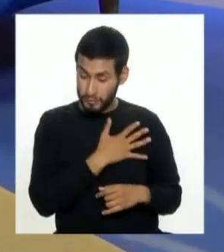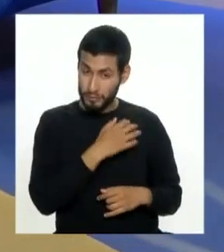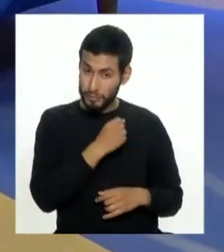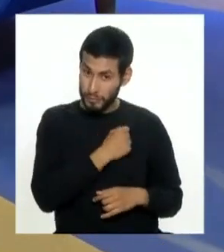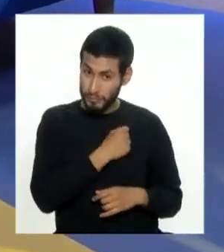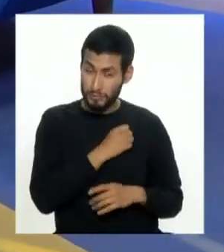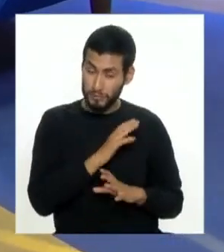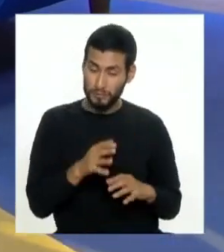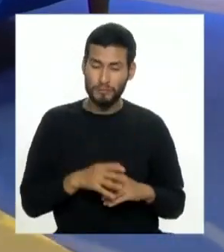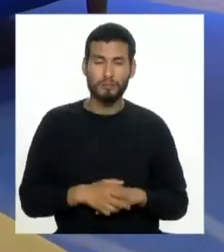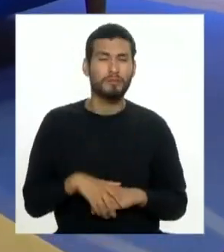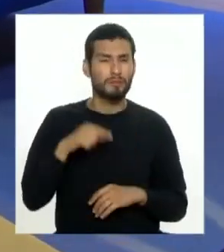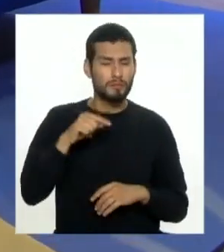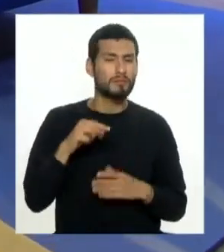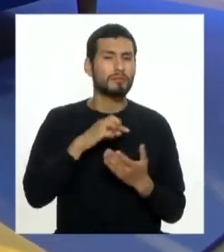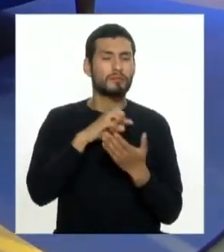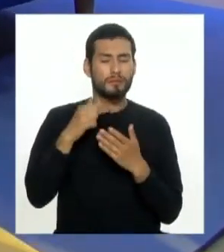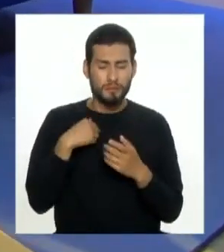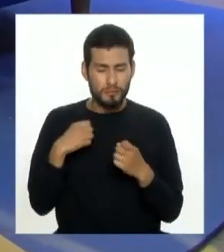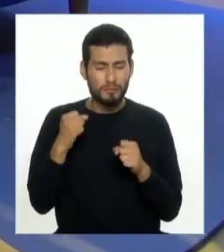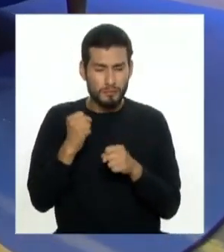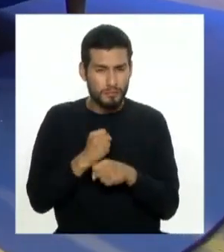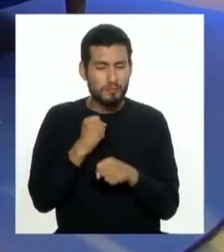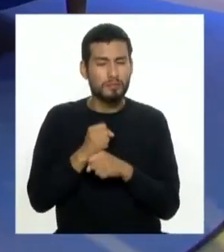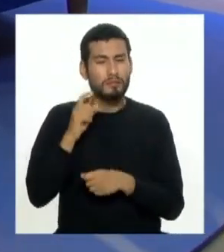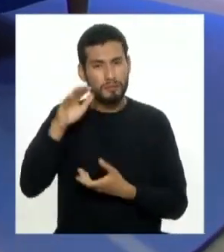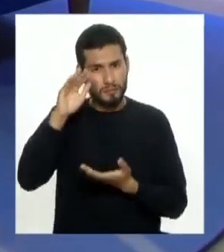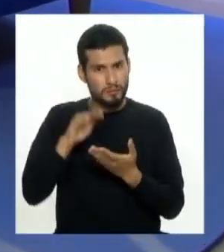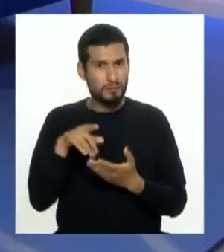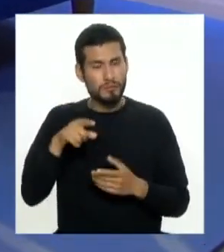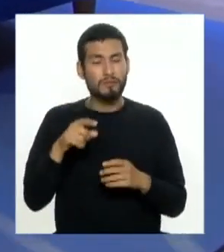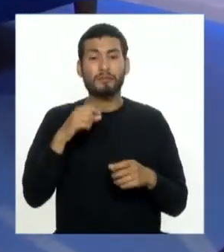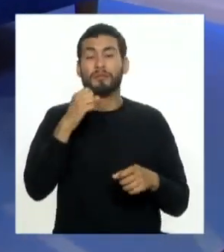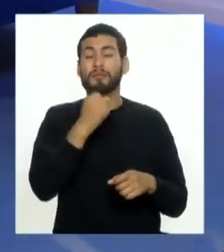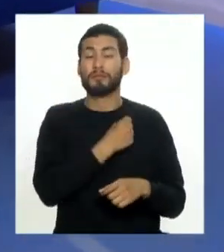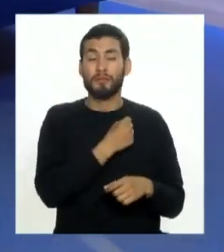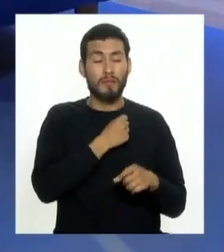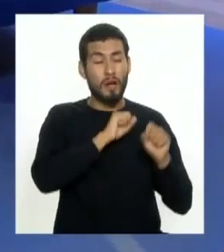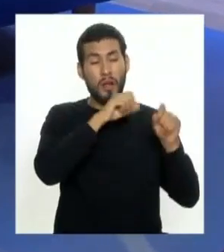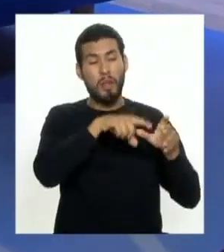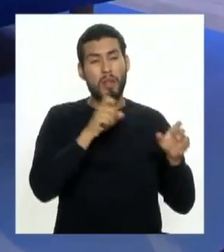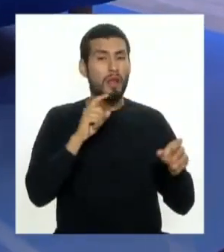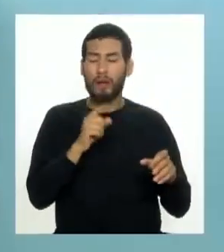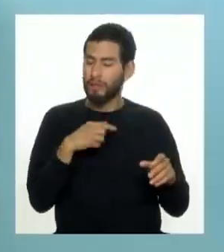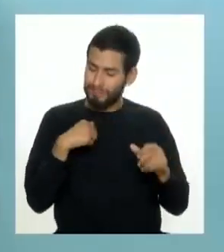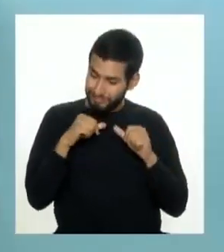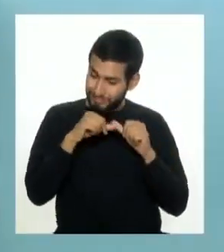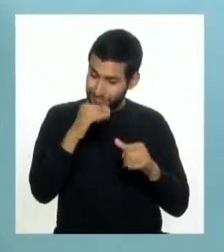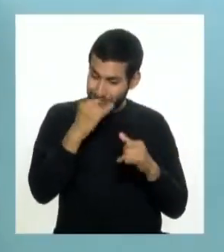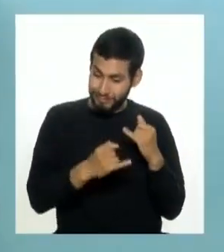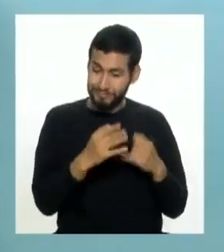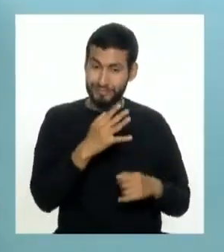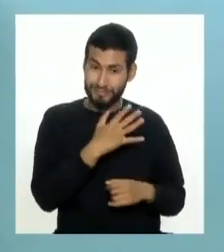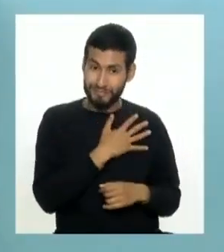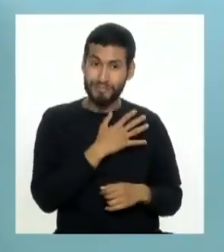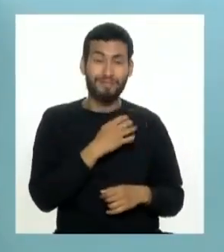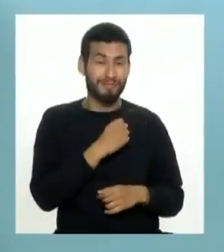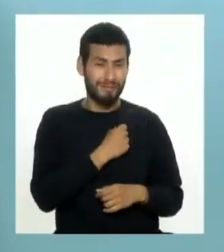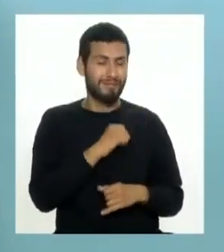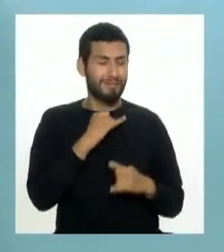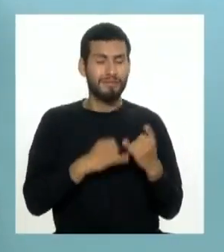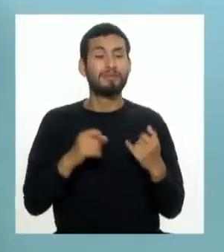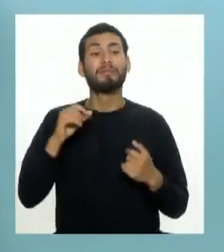secundaria entonces ahí tenemos un gran reto primero de reducir la brecha de deserción en secundaria pero de ahí que pasa efectivamente tenemos más de